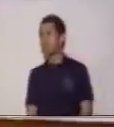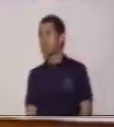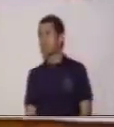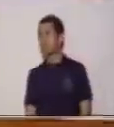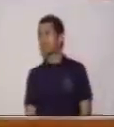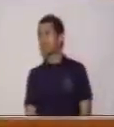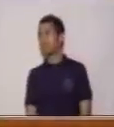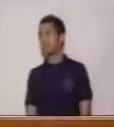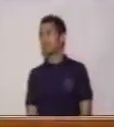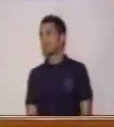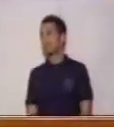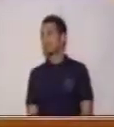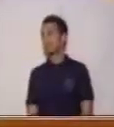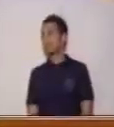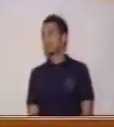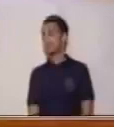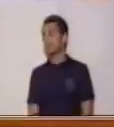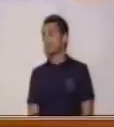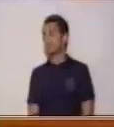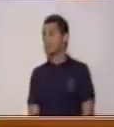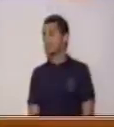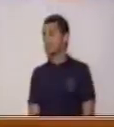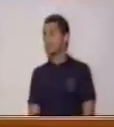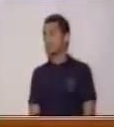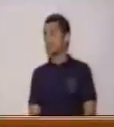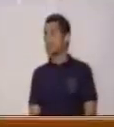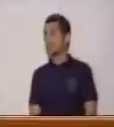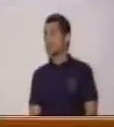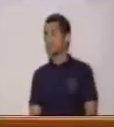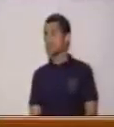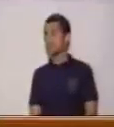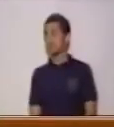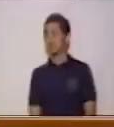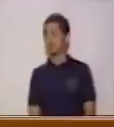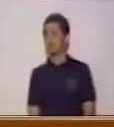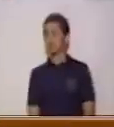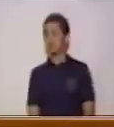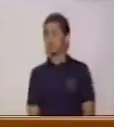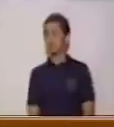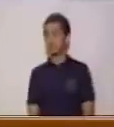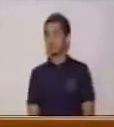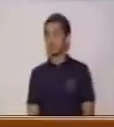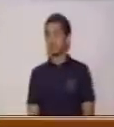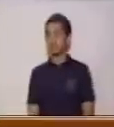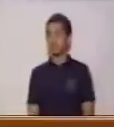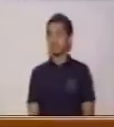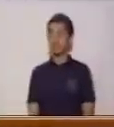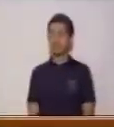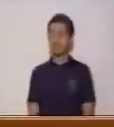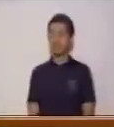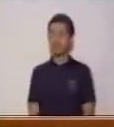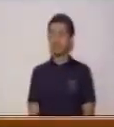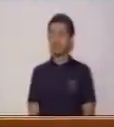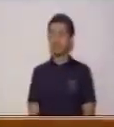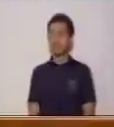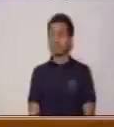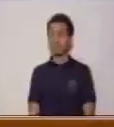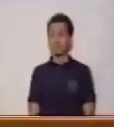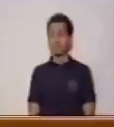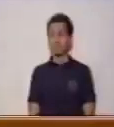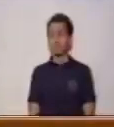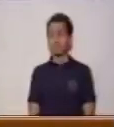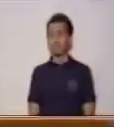como te decía al inicio, los textos persuasivos buscan